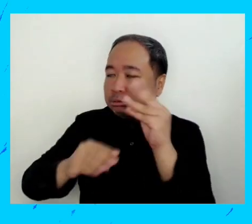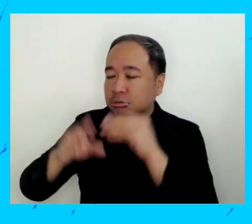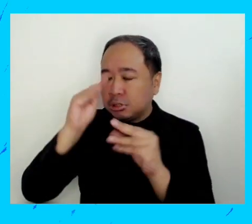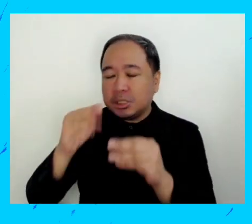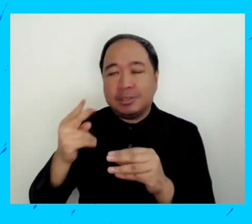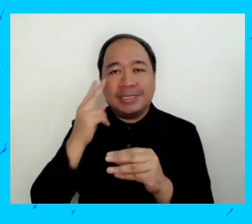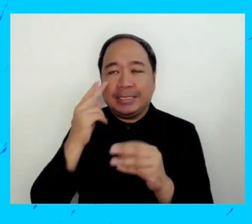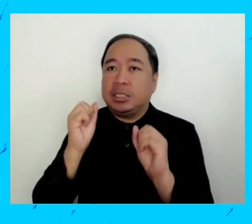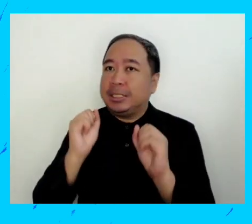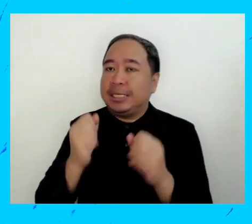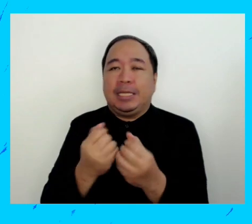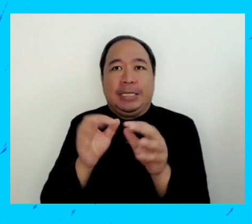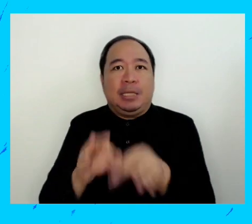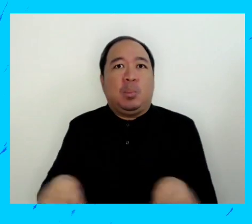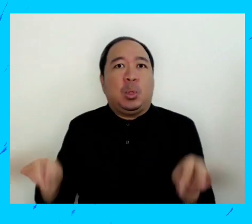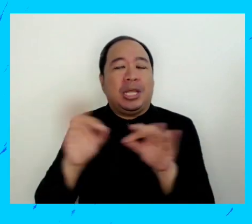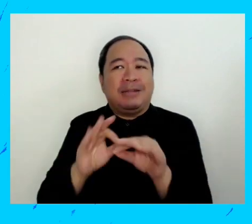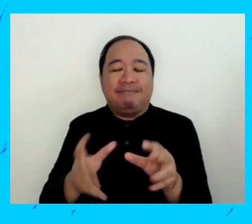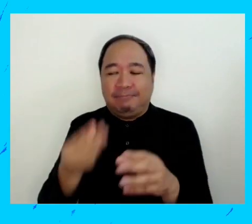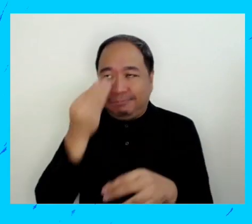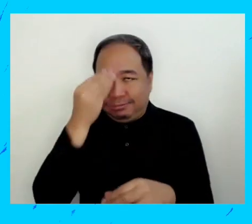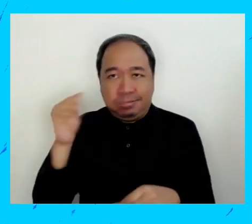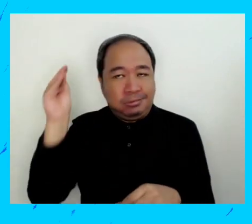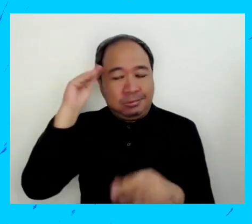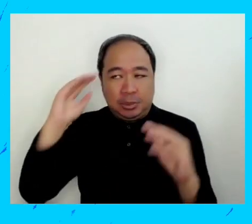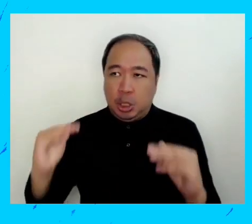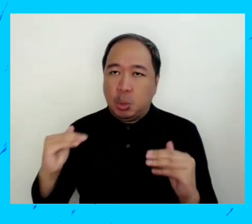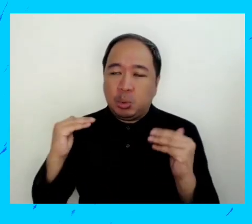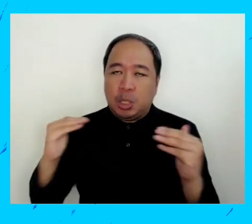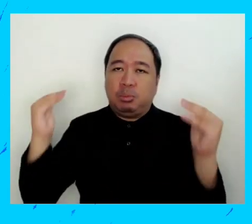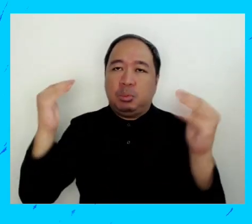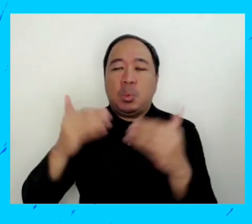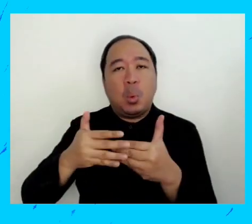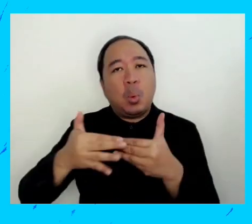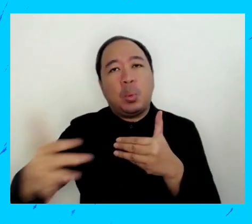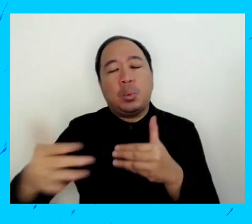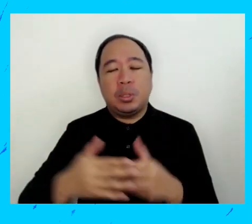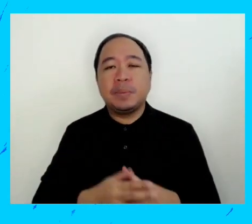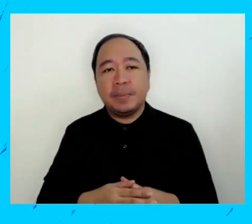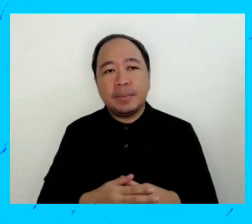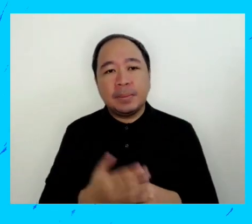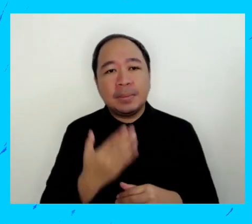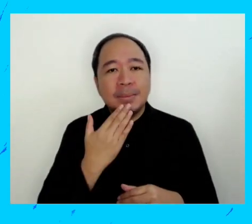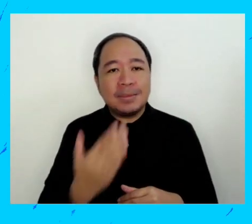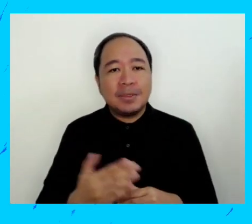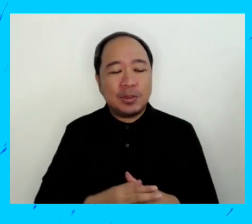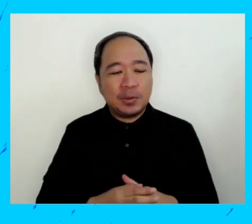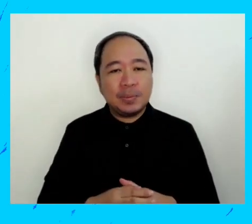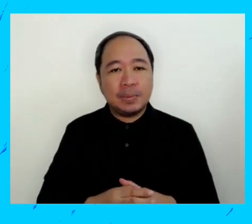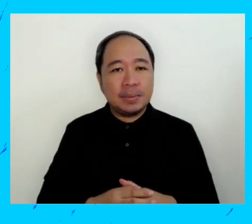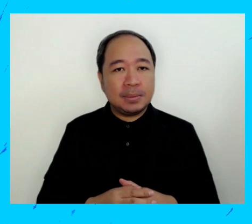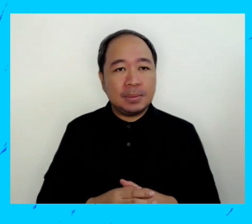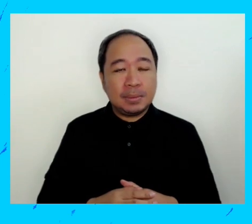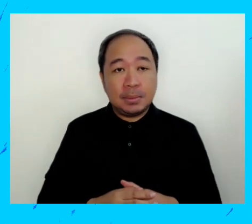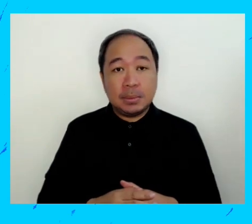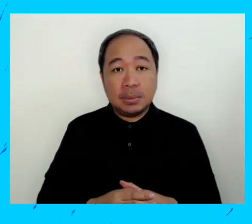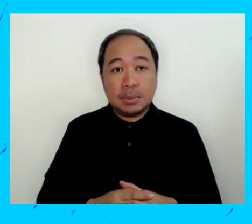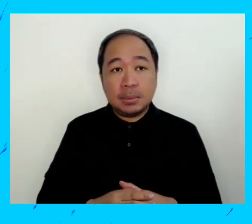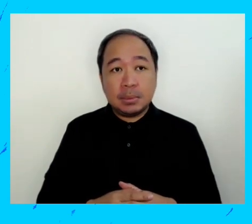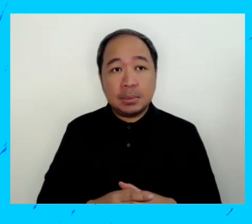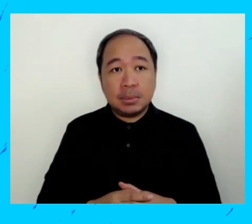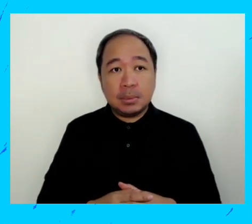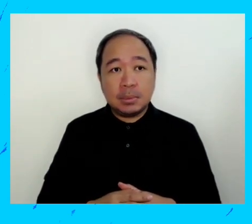sexual, claro que tiene que ser adaptado para cada rango etario, pero es muy importante en sus años de formación para que puedan